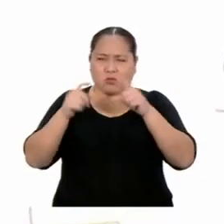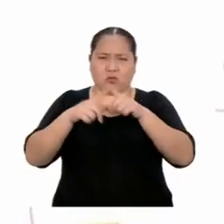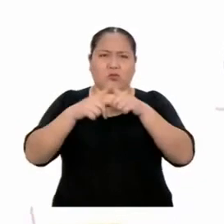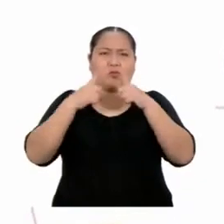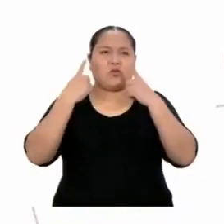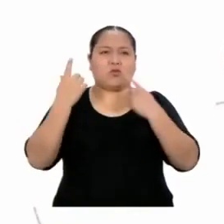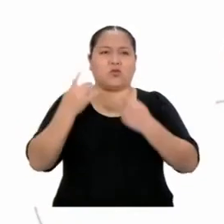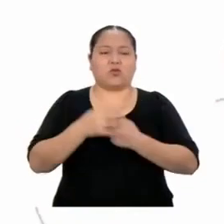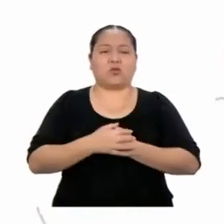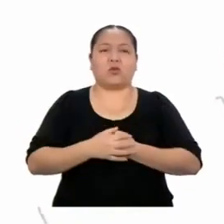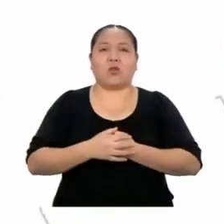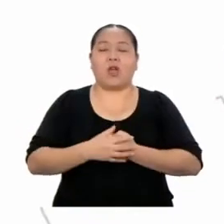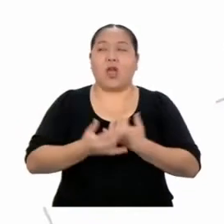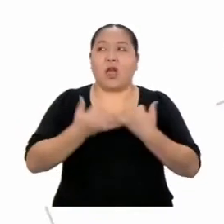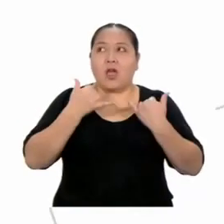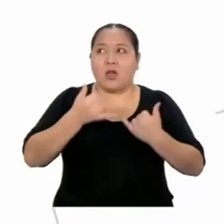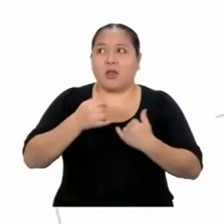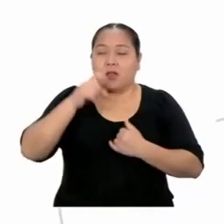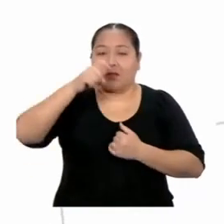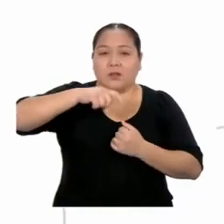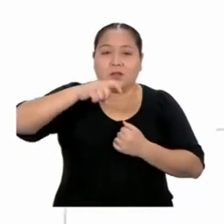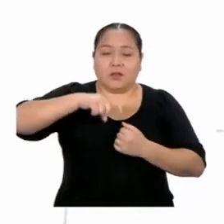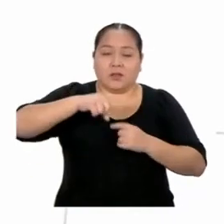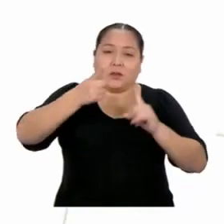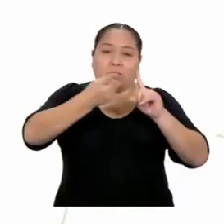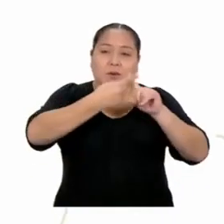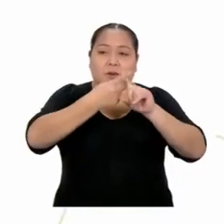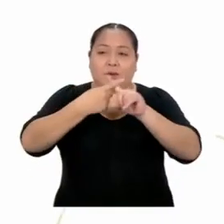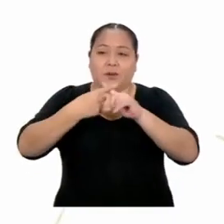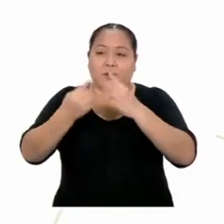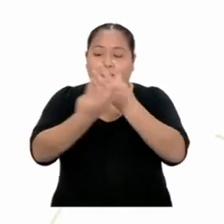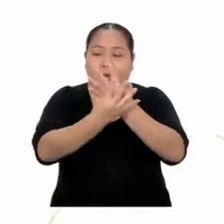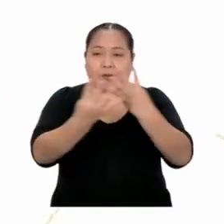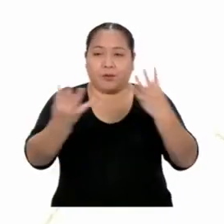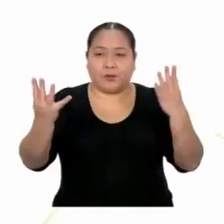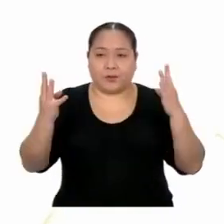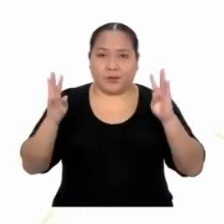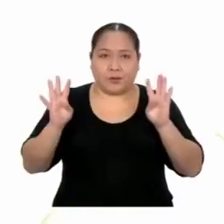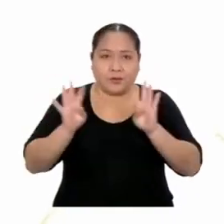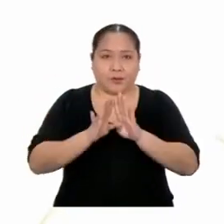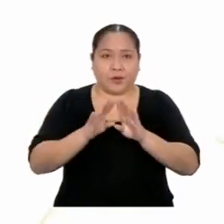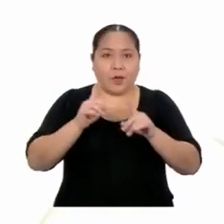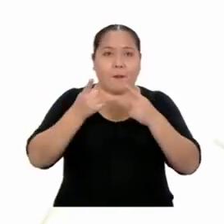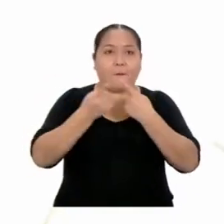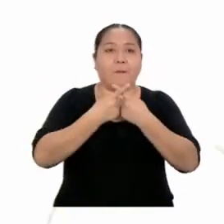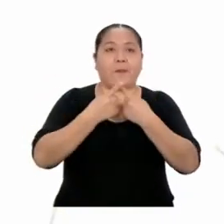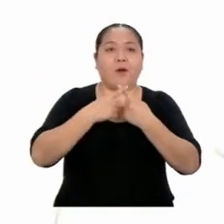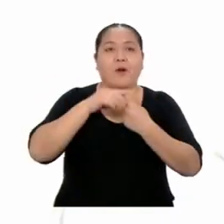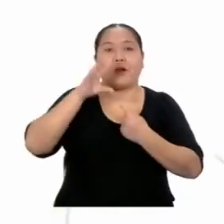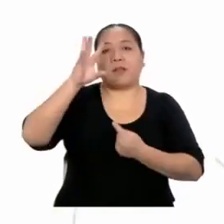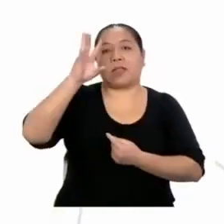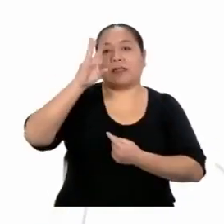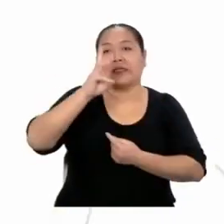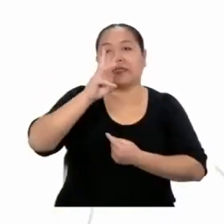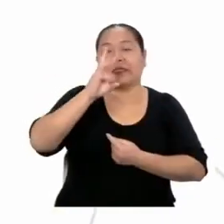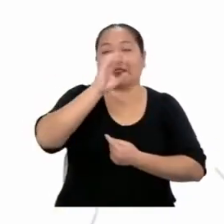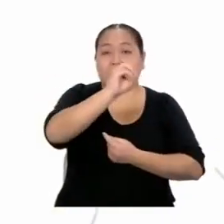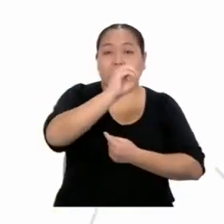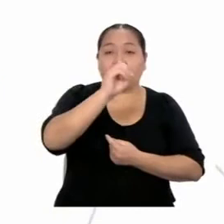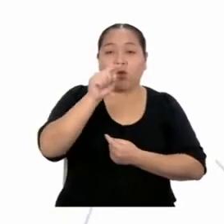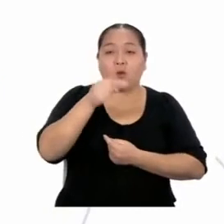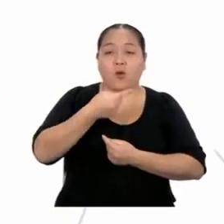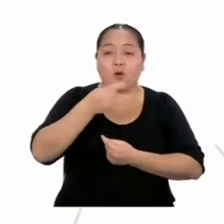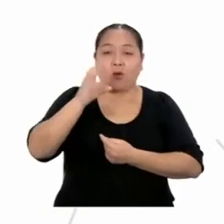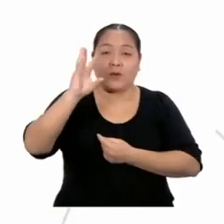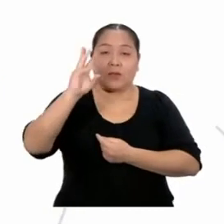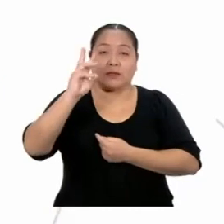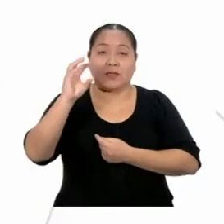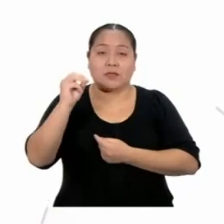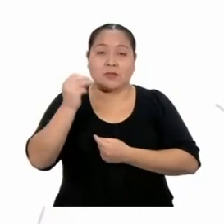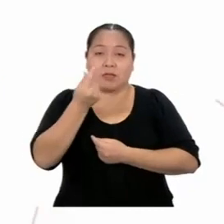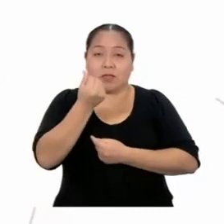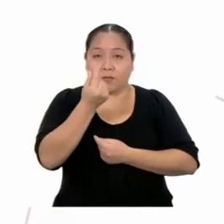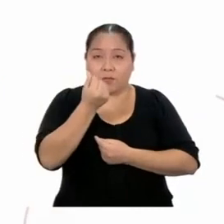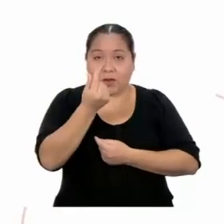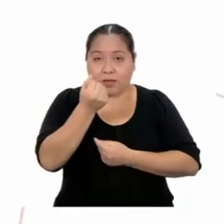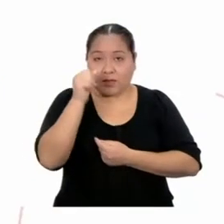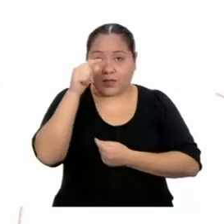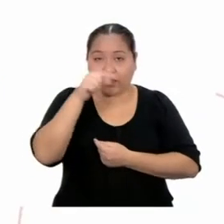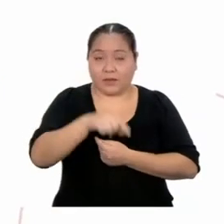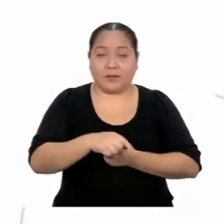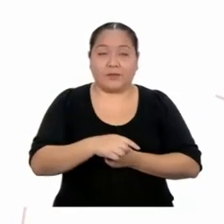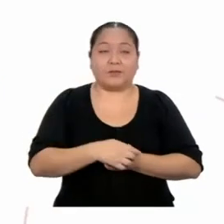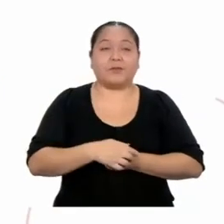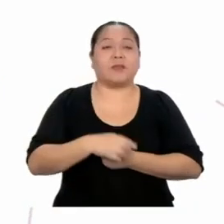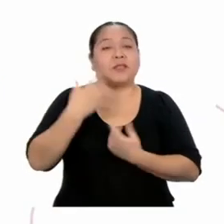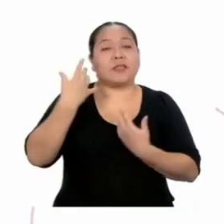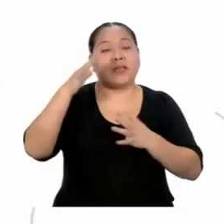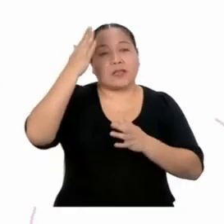Ahora solo debo multiplicar ese número por 60 céntimos. Que viene a ser el precio de ladrillo. Y así